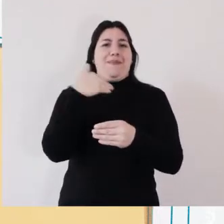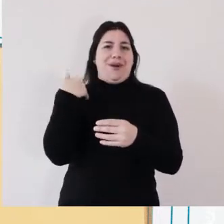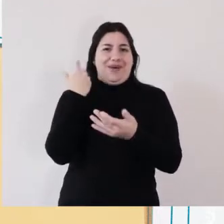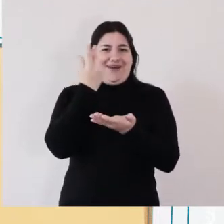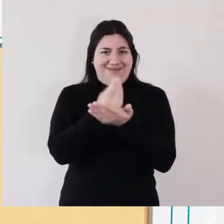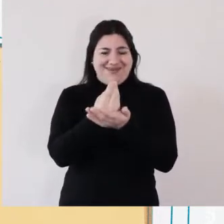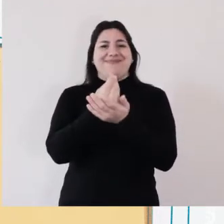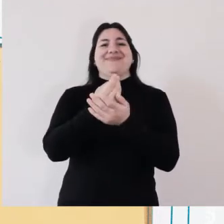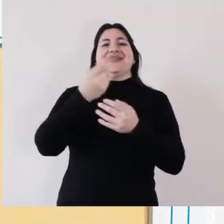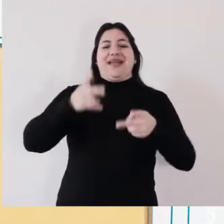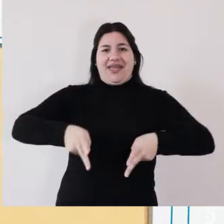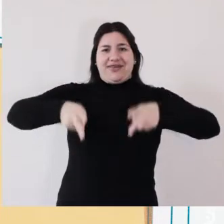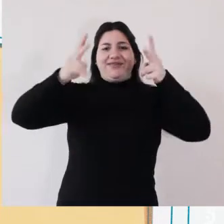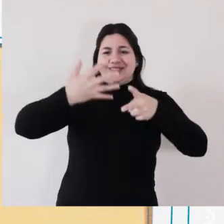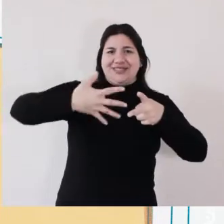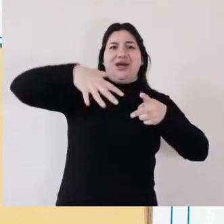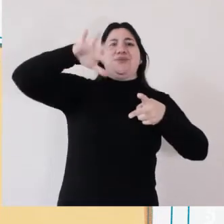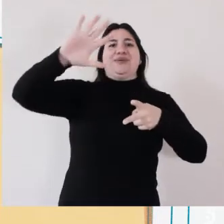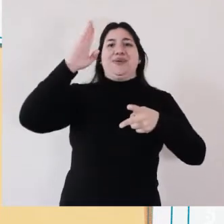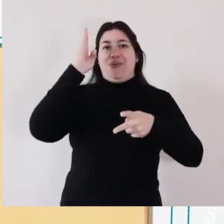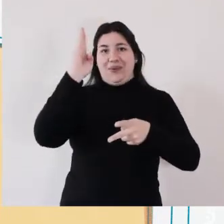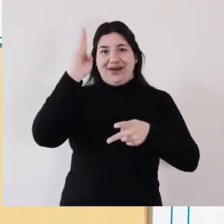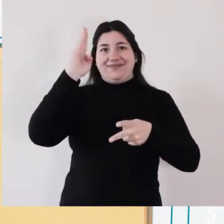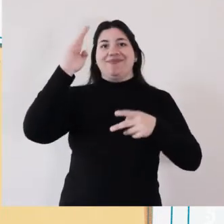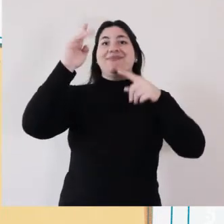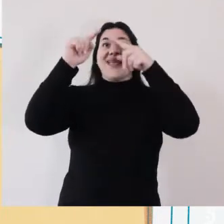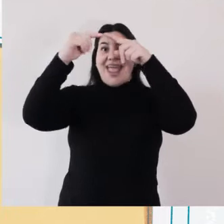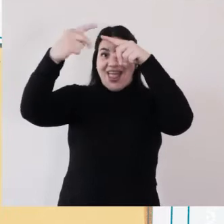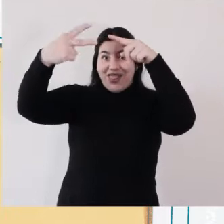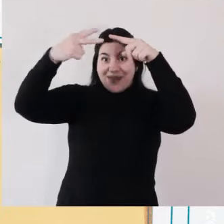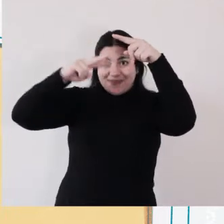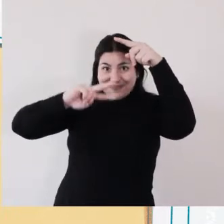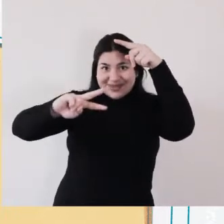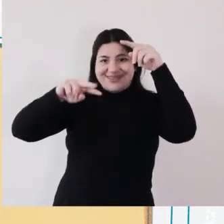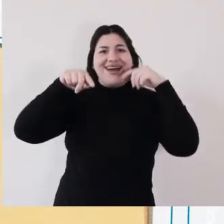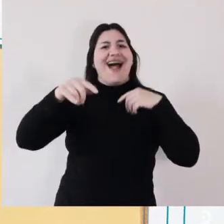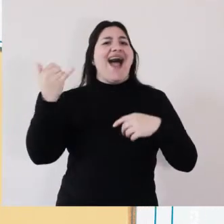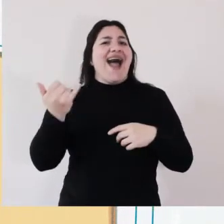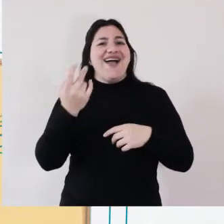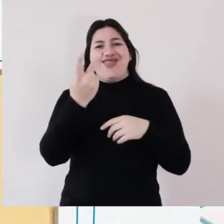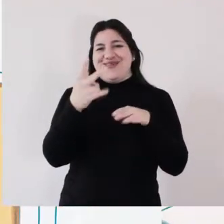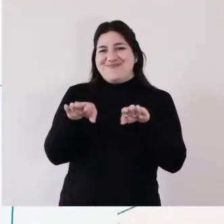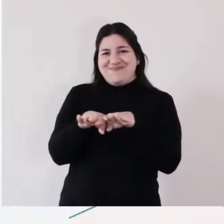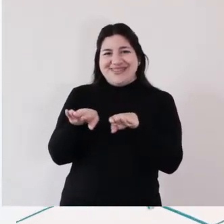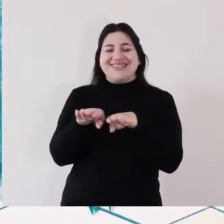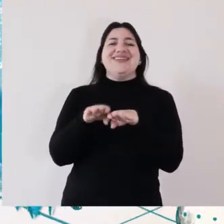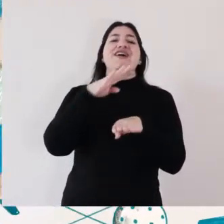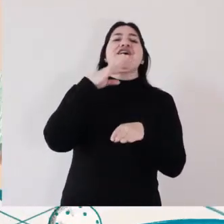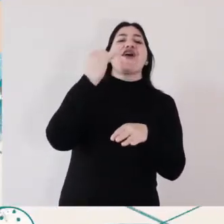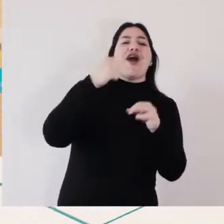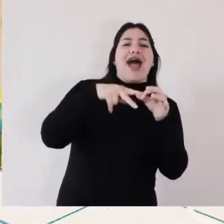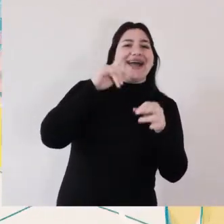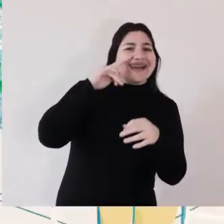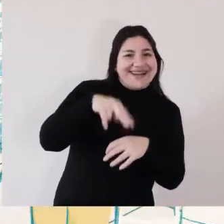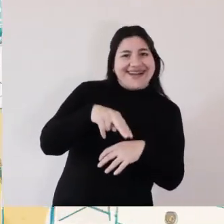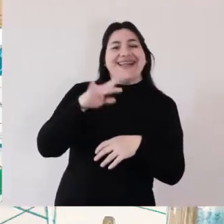En el mismo edificio, dos pisos más abajo, viven los mellizos Diego y Joaquín. Su mamá,